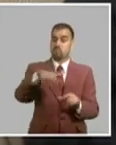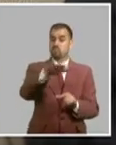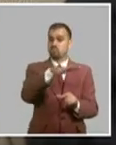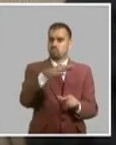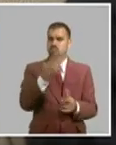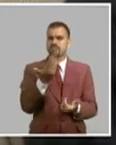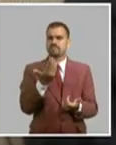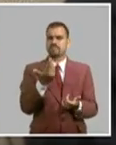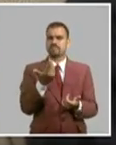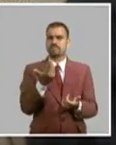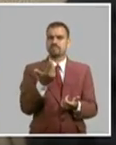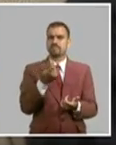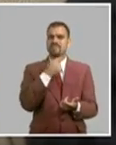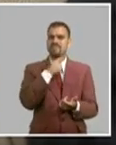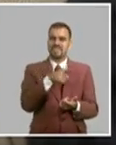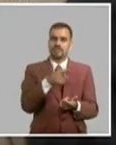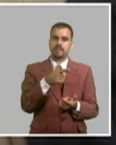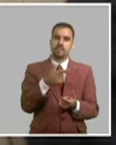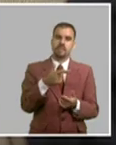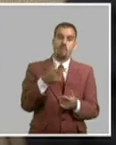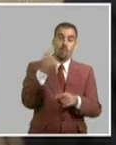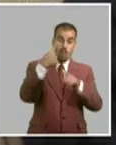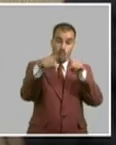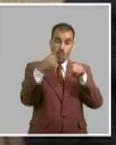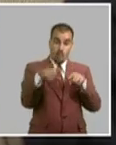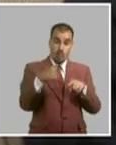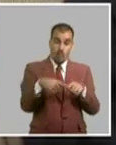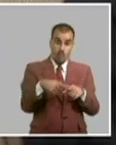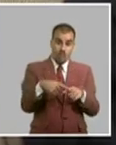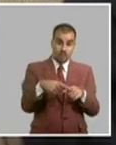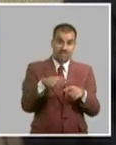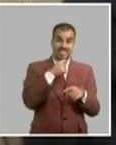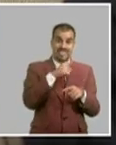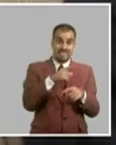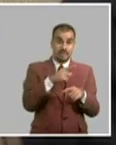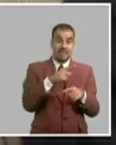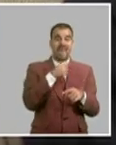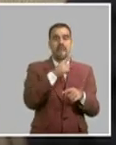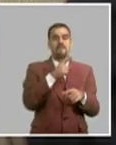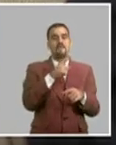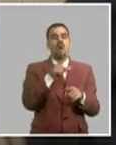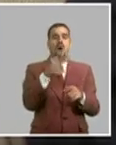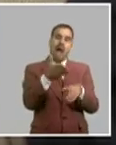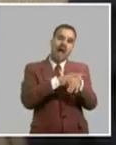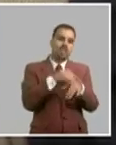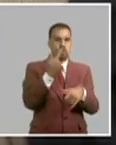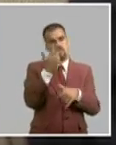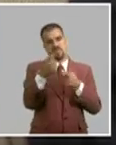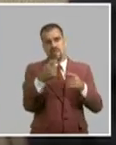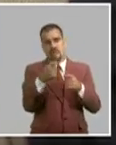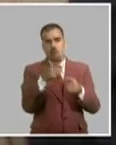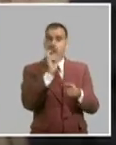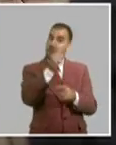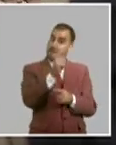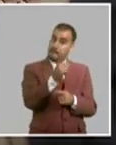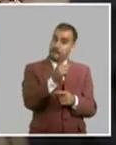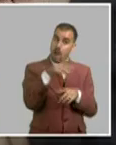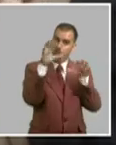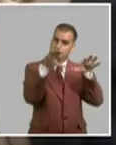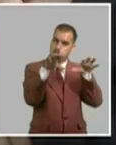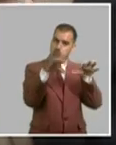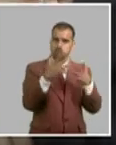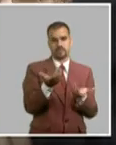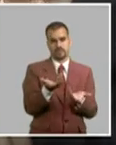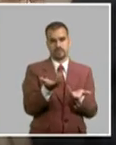eficiencias con tiempo para no tener que después llegar a sancionar. Y no solo sancionar, sino perder